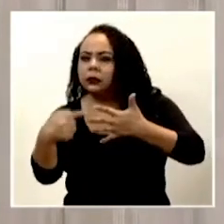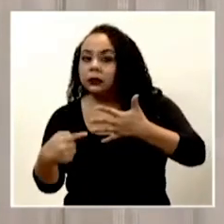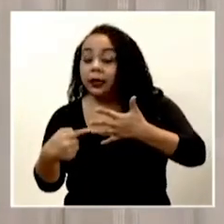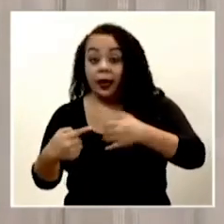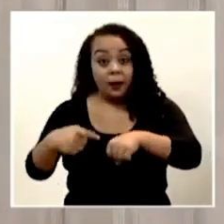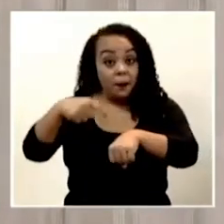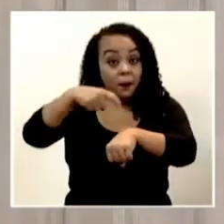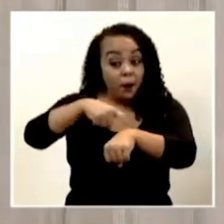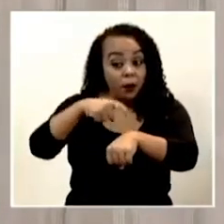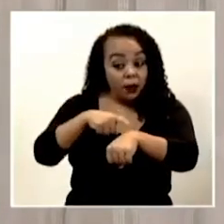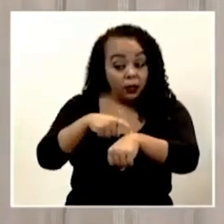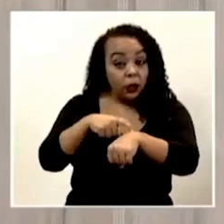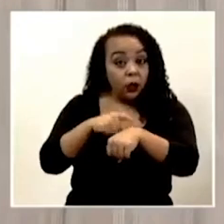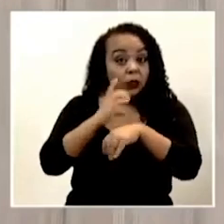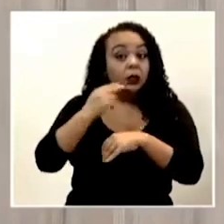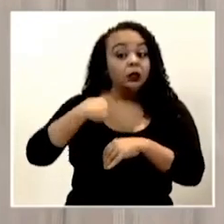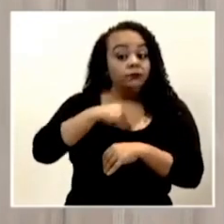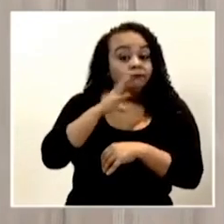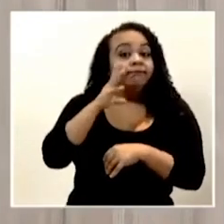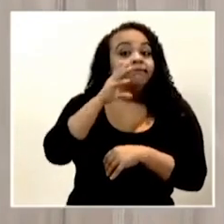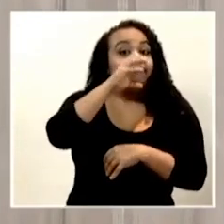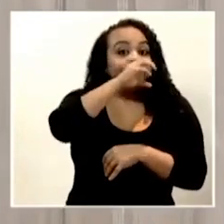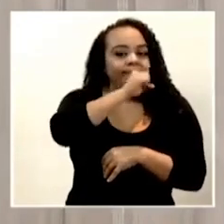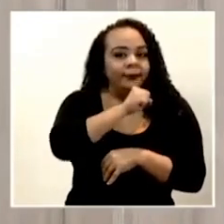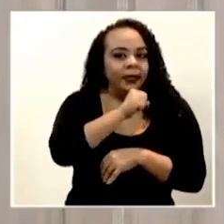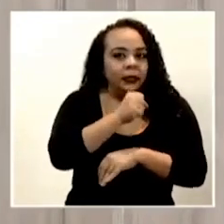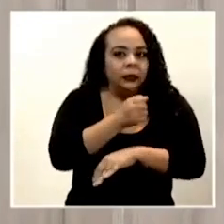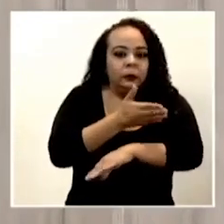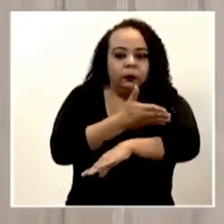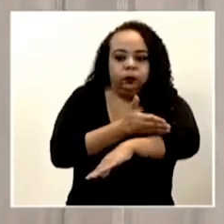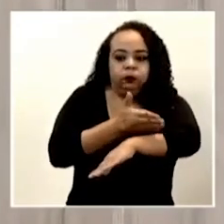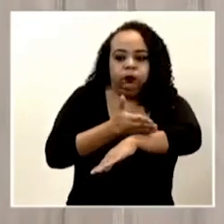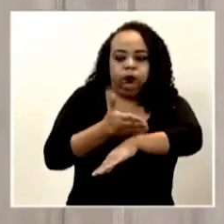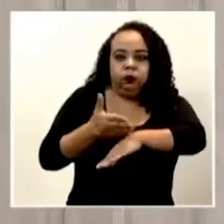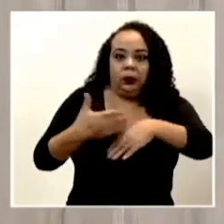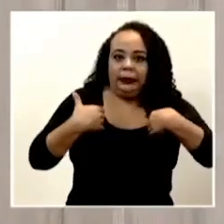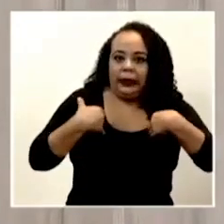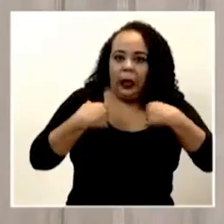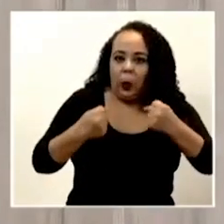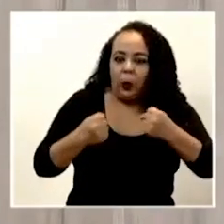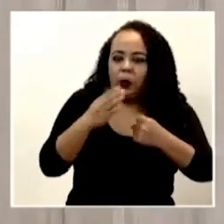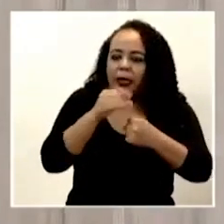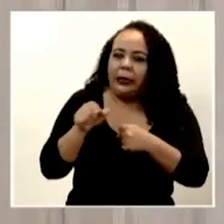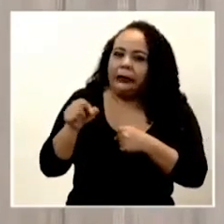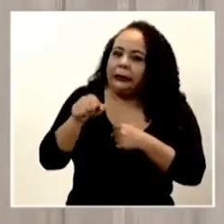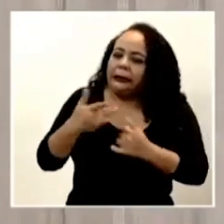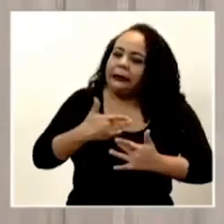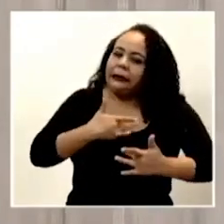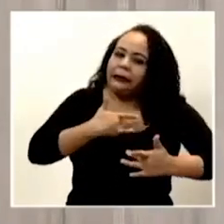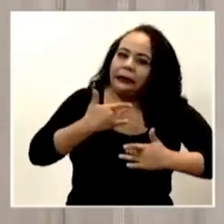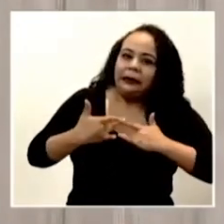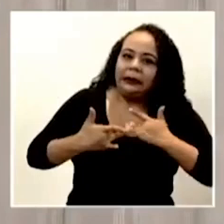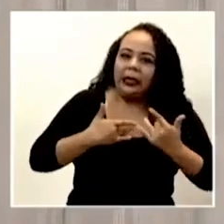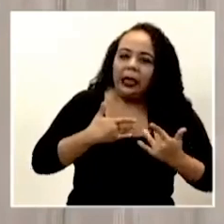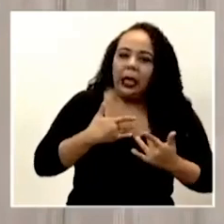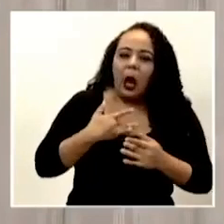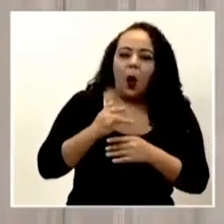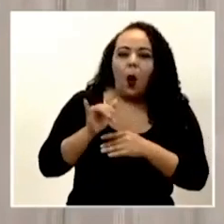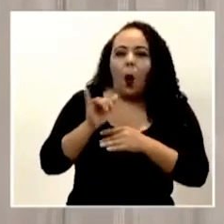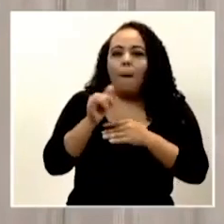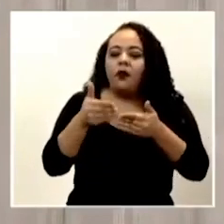momento que se detecta que se está degradando su estado de salud y que sus síntomas ya son el